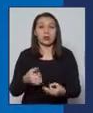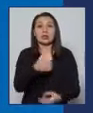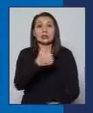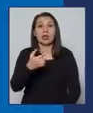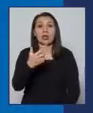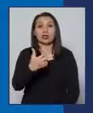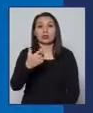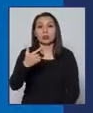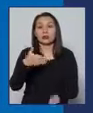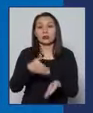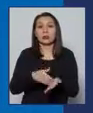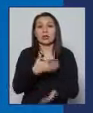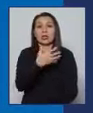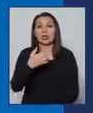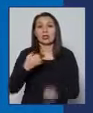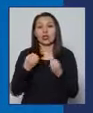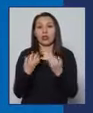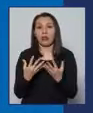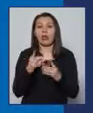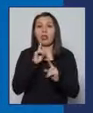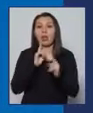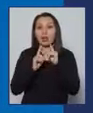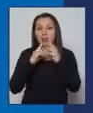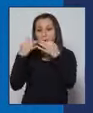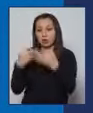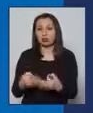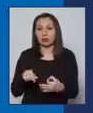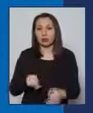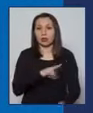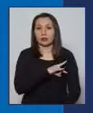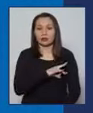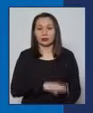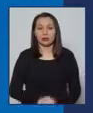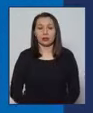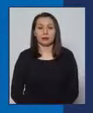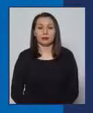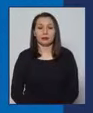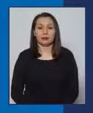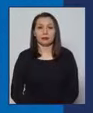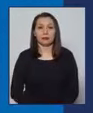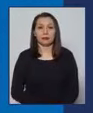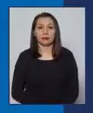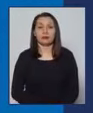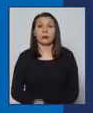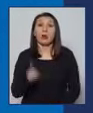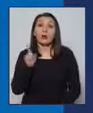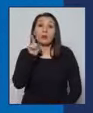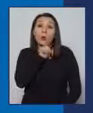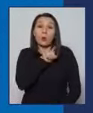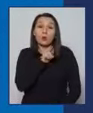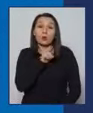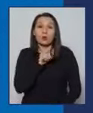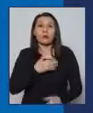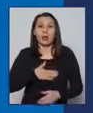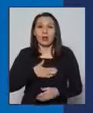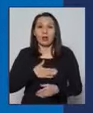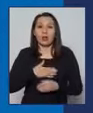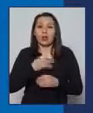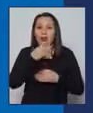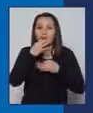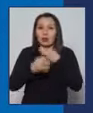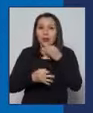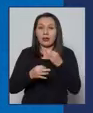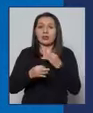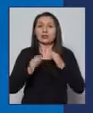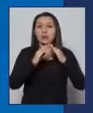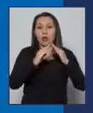.510 exámenes totales en nuestro país. Y por último, quiero referirme